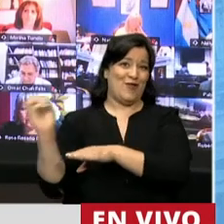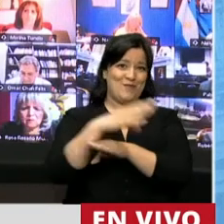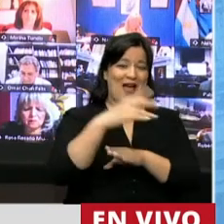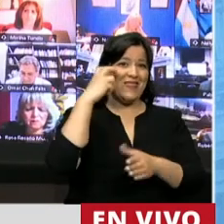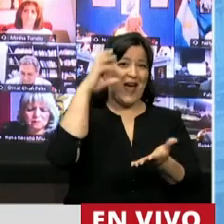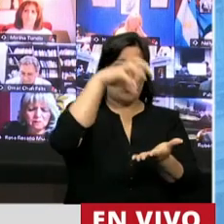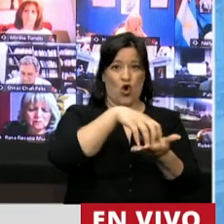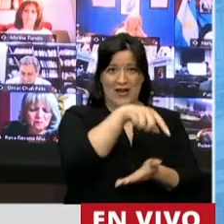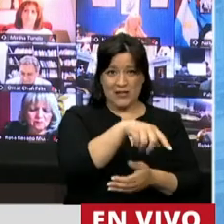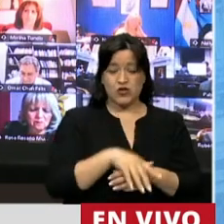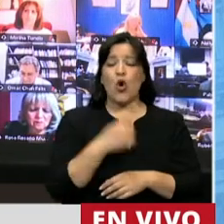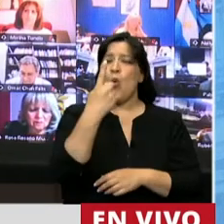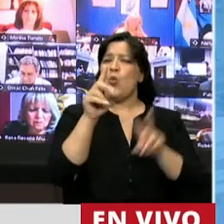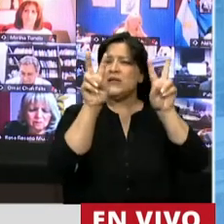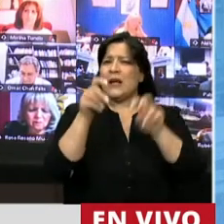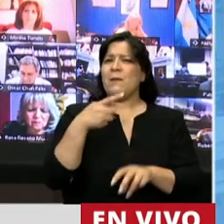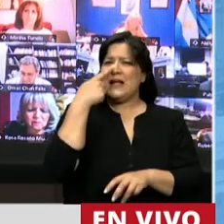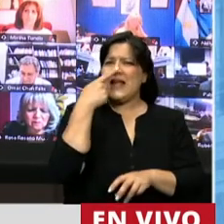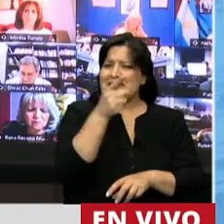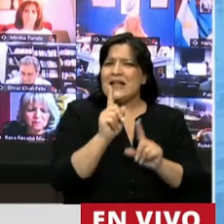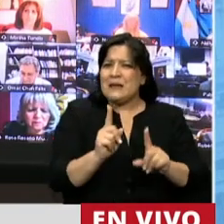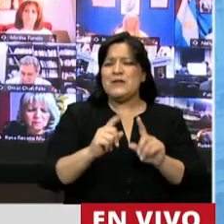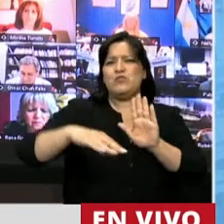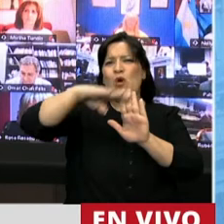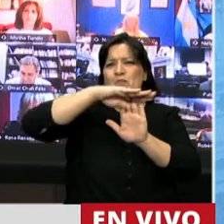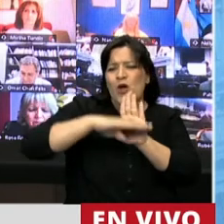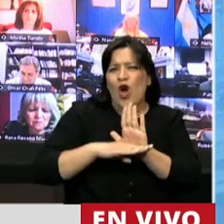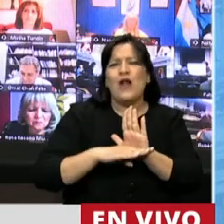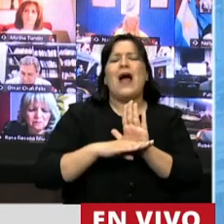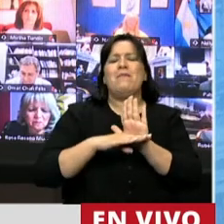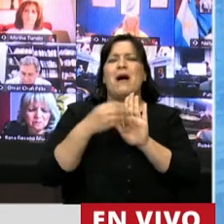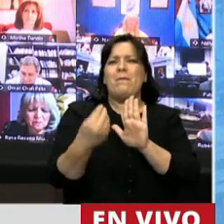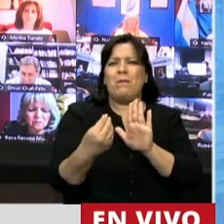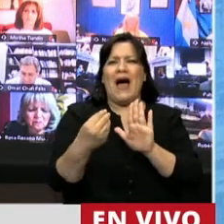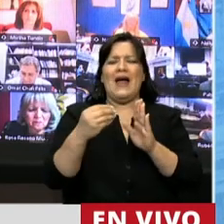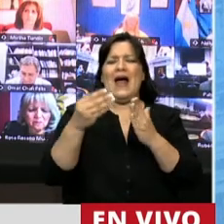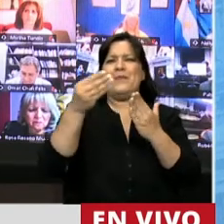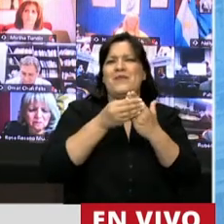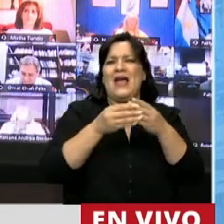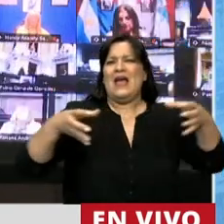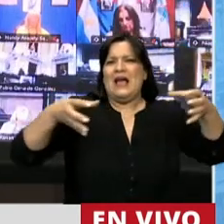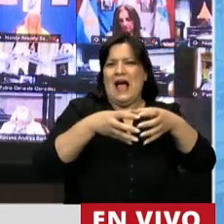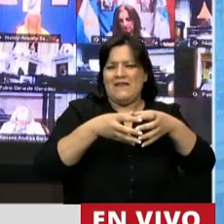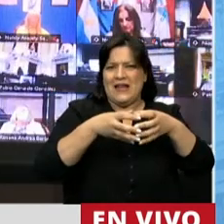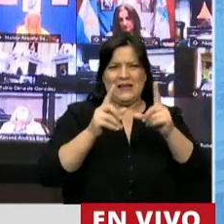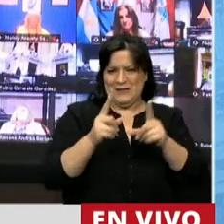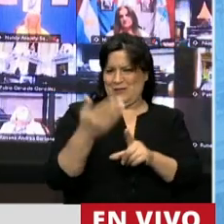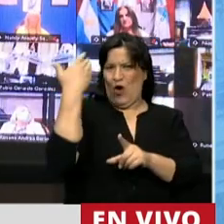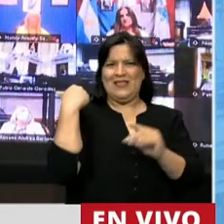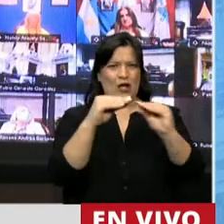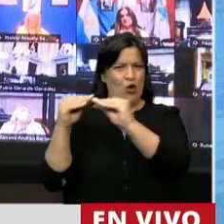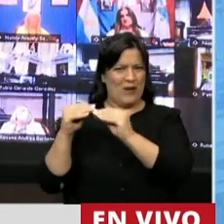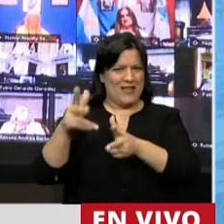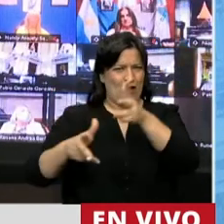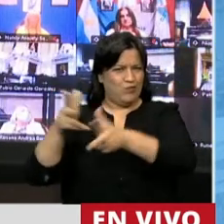interesantes es que plantea este programa de gabinete federal al que todos mis compañeros han hecho referencia anteriormente.